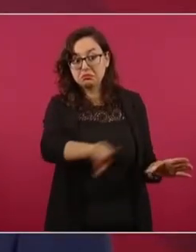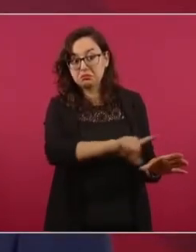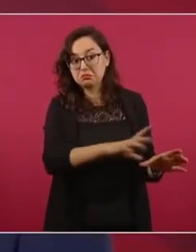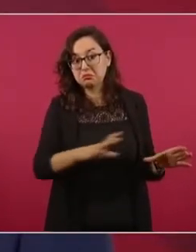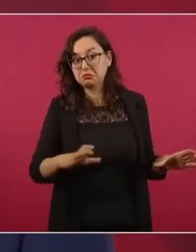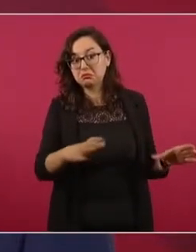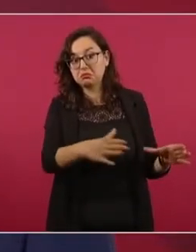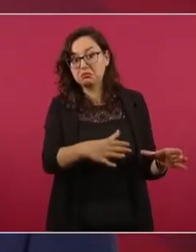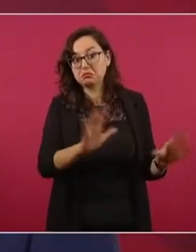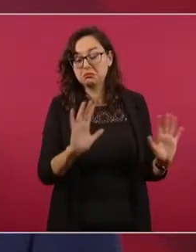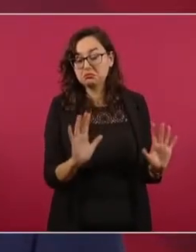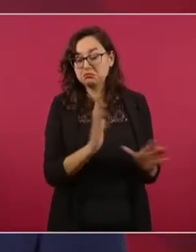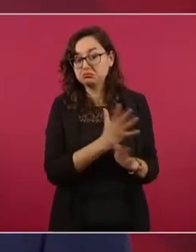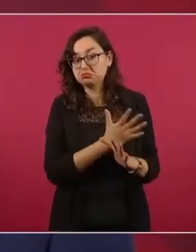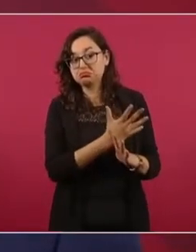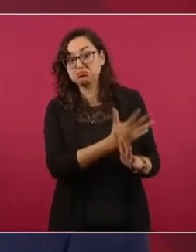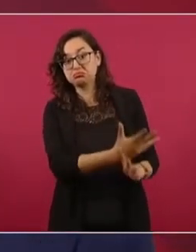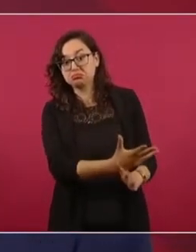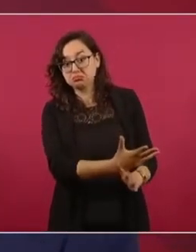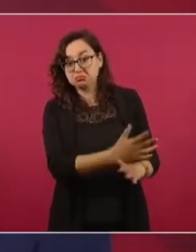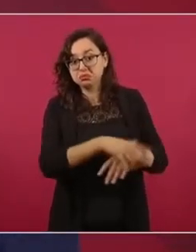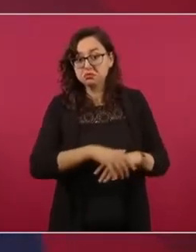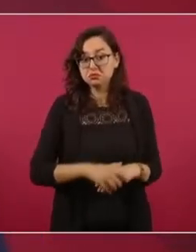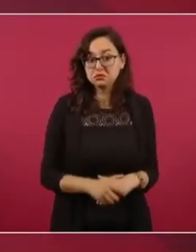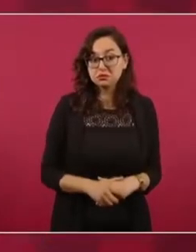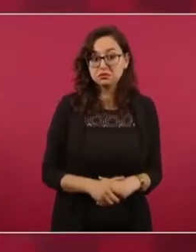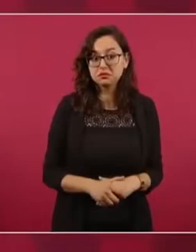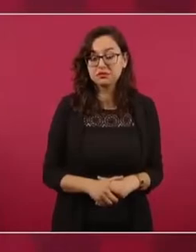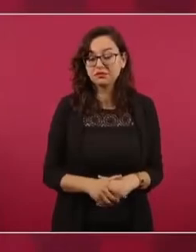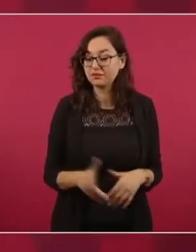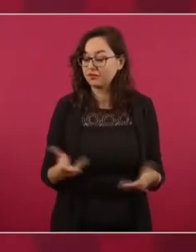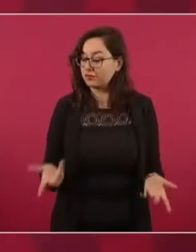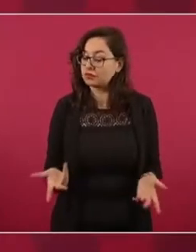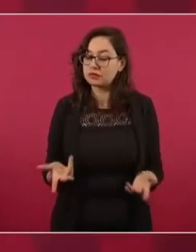política fiscal y que había que buscar